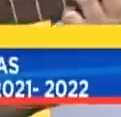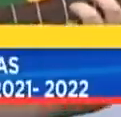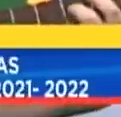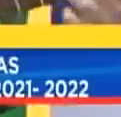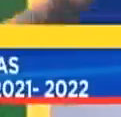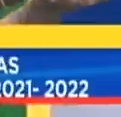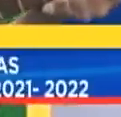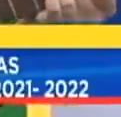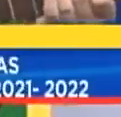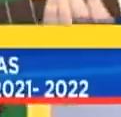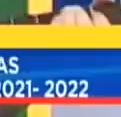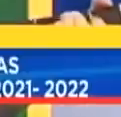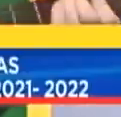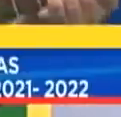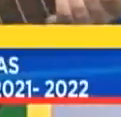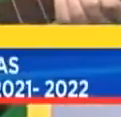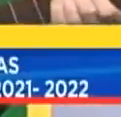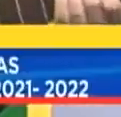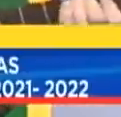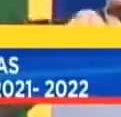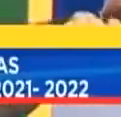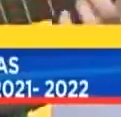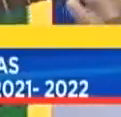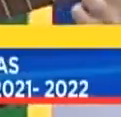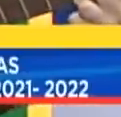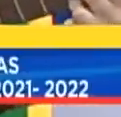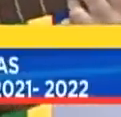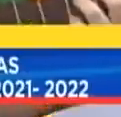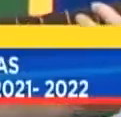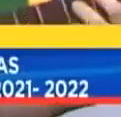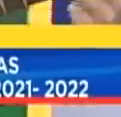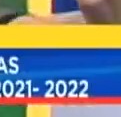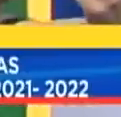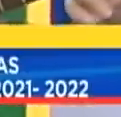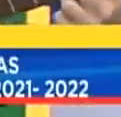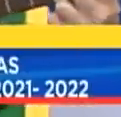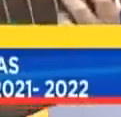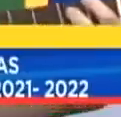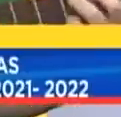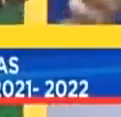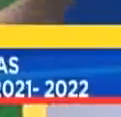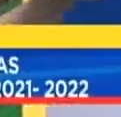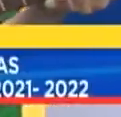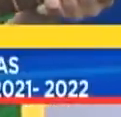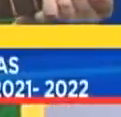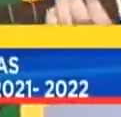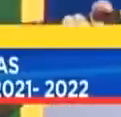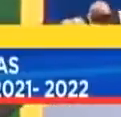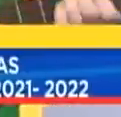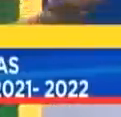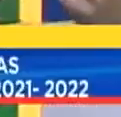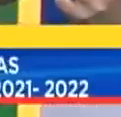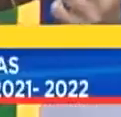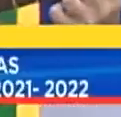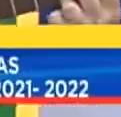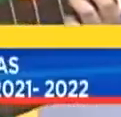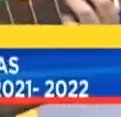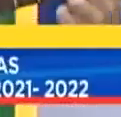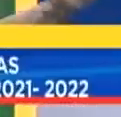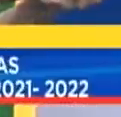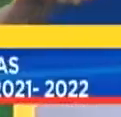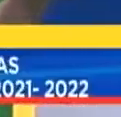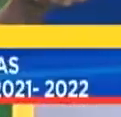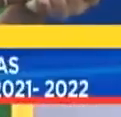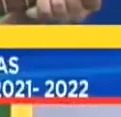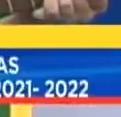literatura Que vivan los estudiantes Que vivan los estudiantes Que vivan los